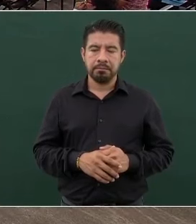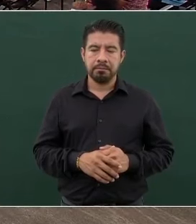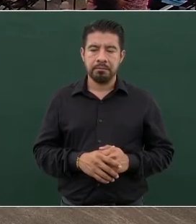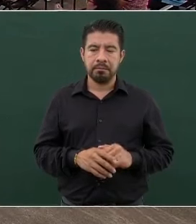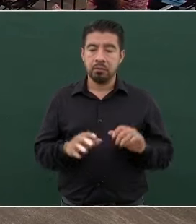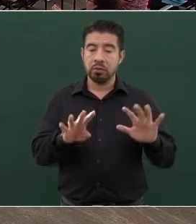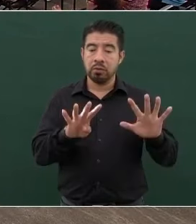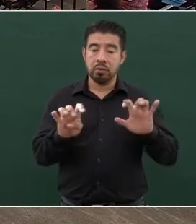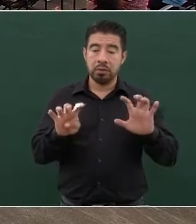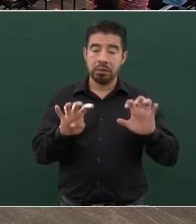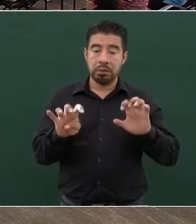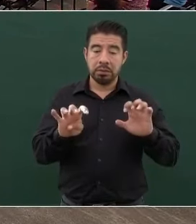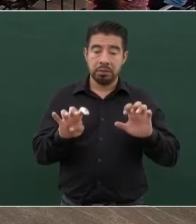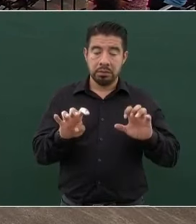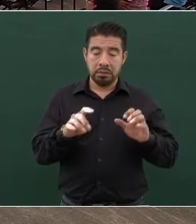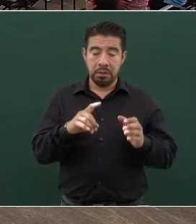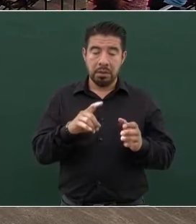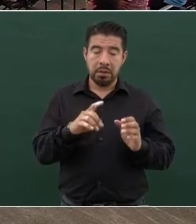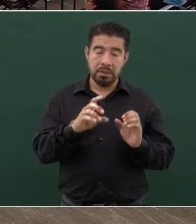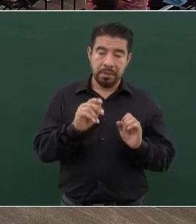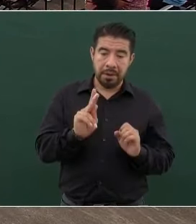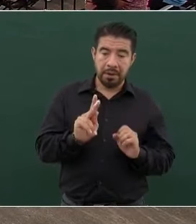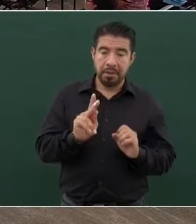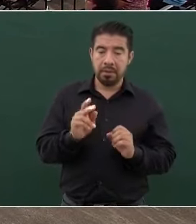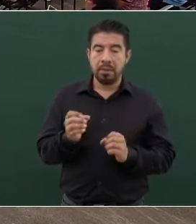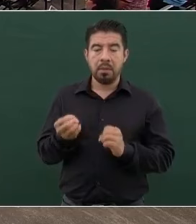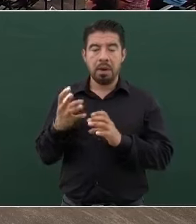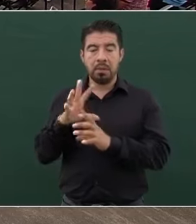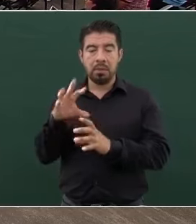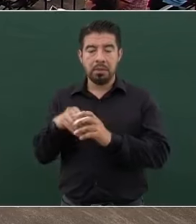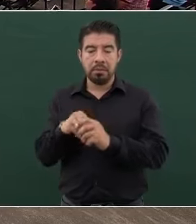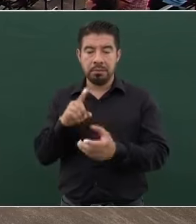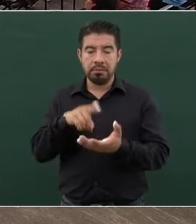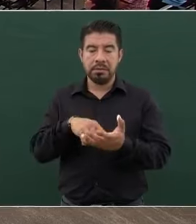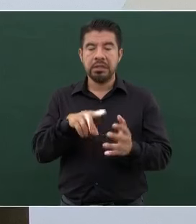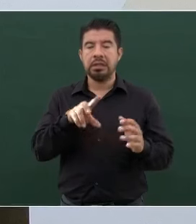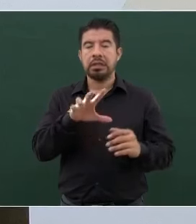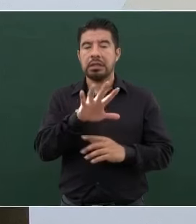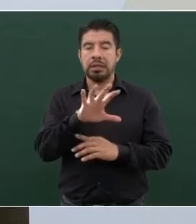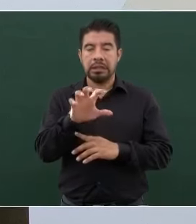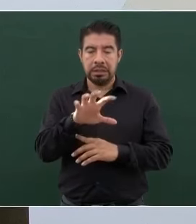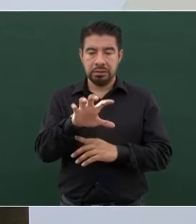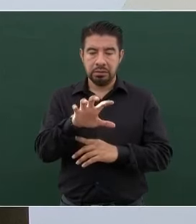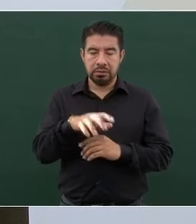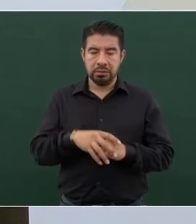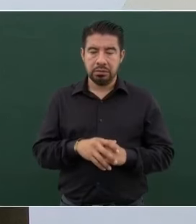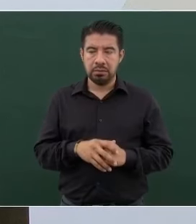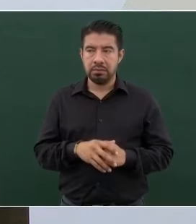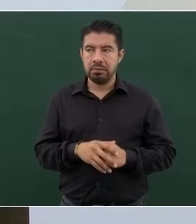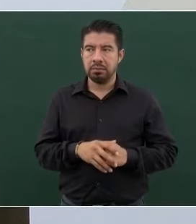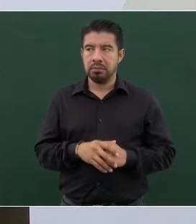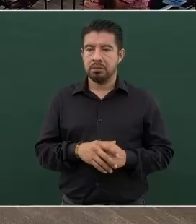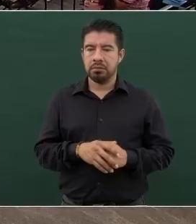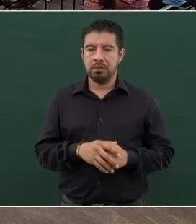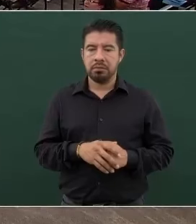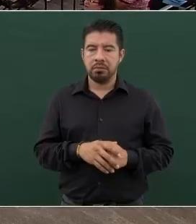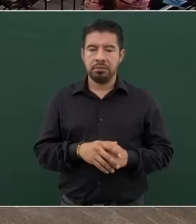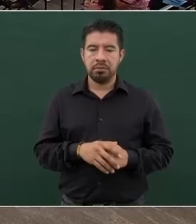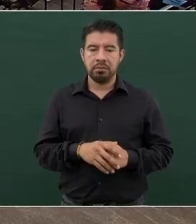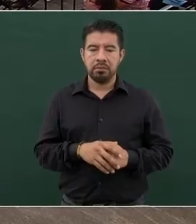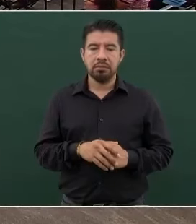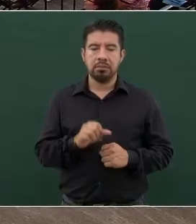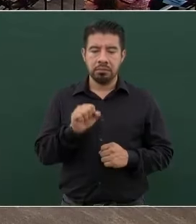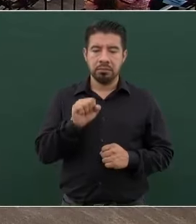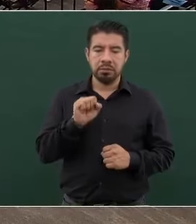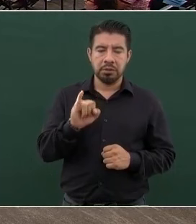900 y se sumaron mil 500, ya estamos trabajando ahí. ¿Por qué es con eso parte ahí la violencia? Sí,